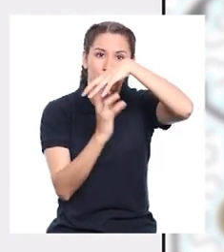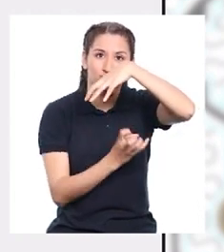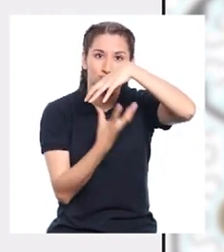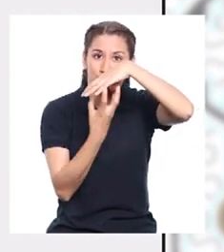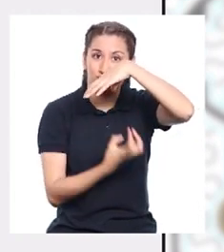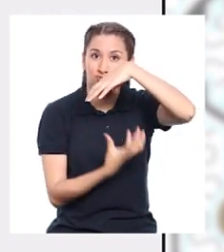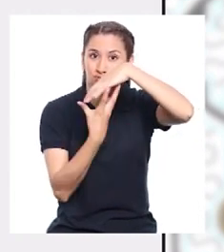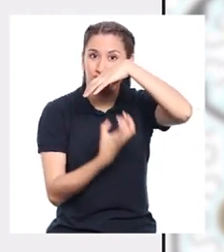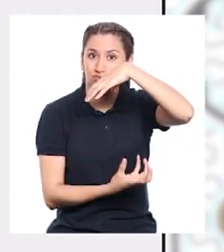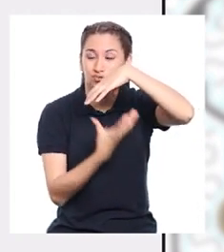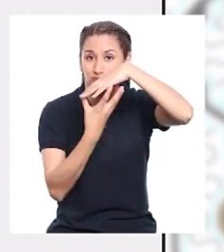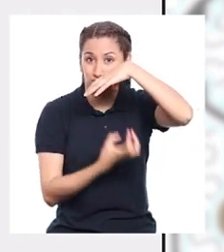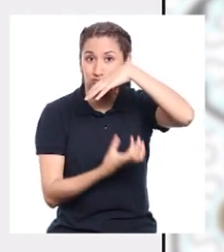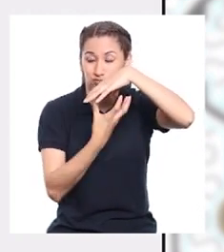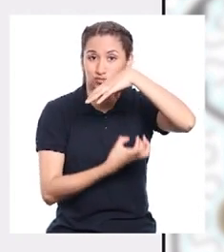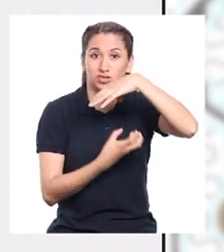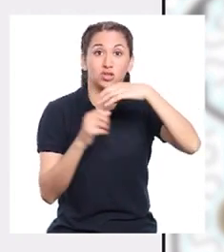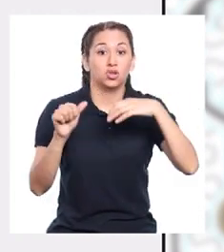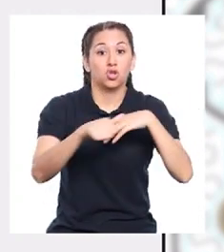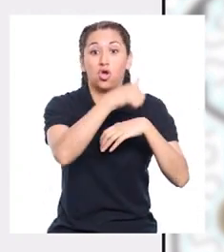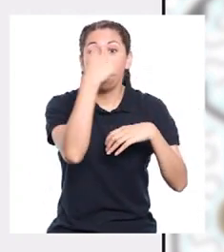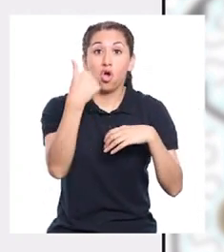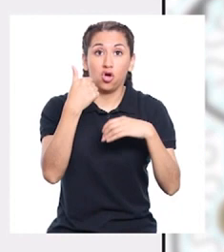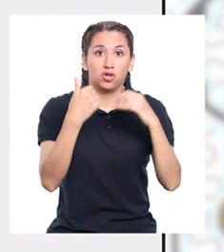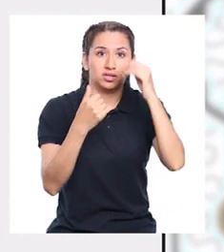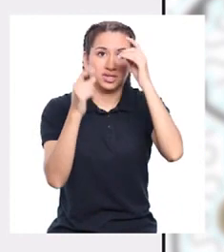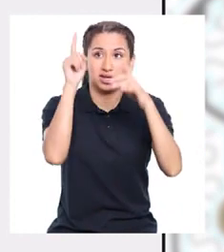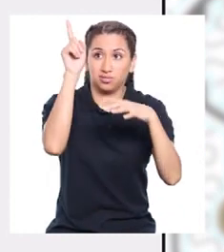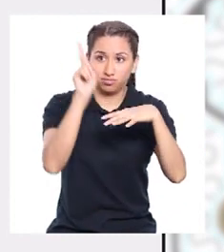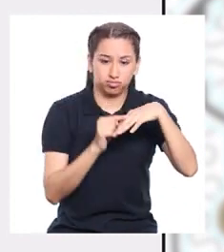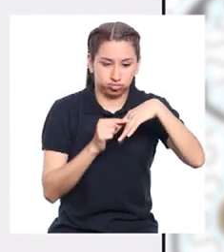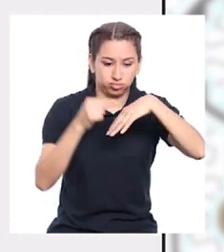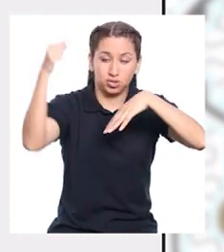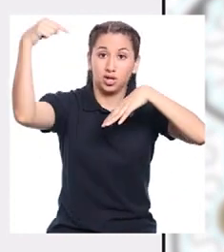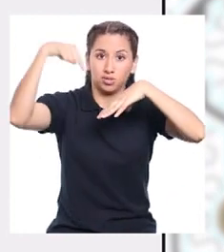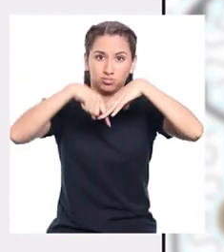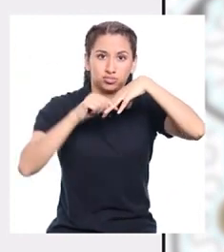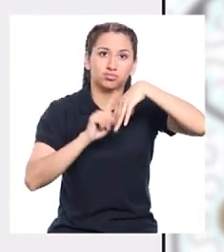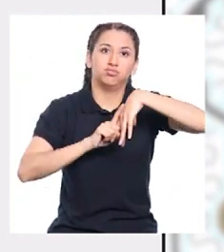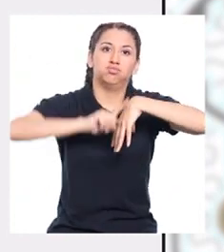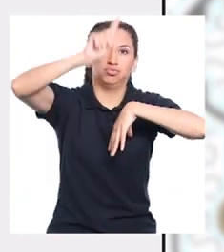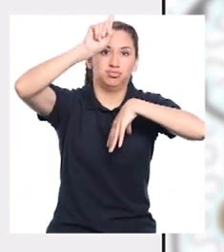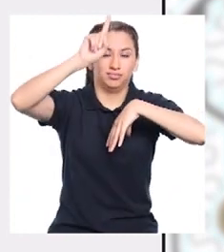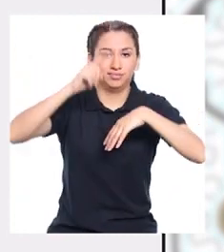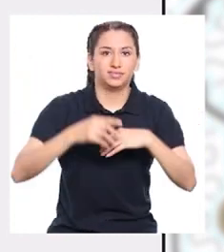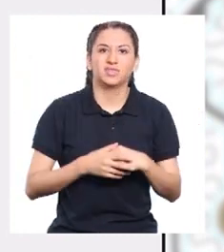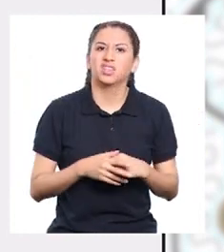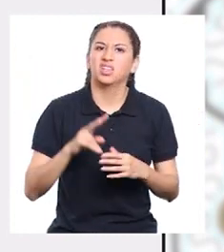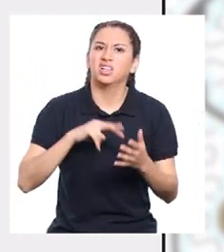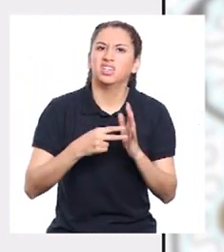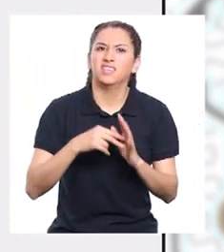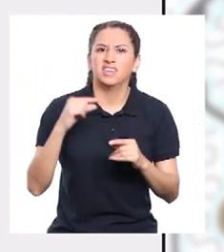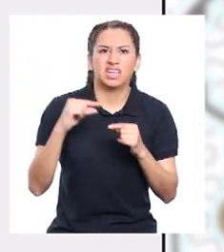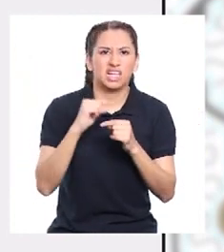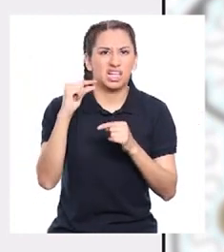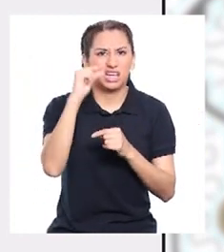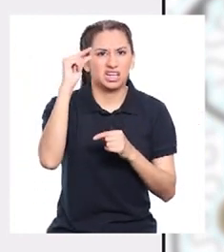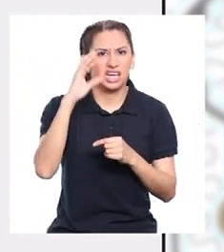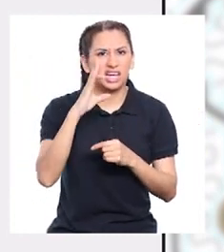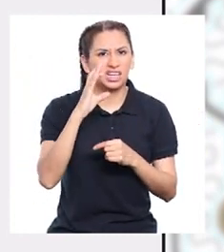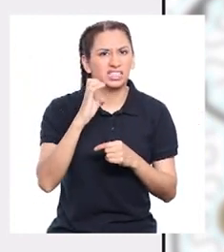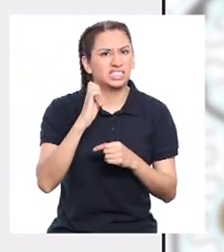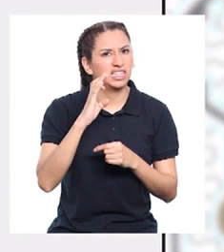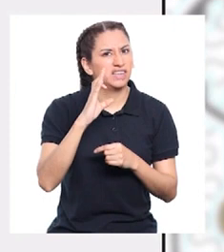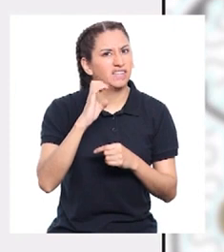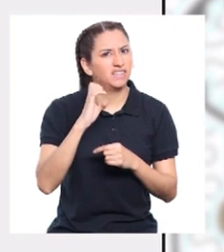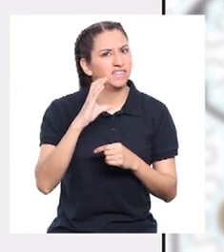invernadero. Otra parte de la energía solar es reflejada y expulsada al espacio exterior. ¿Qué son los gases de efecto